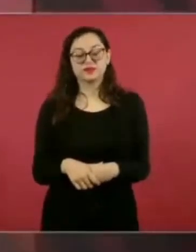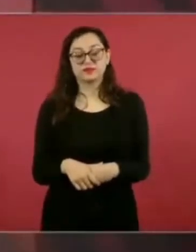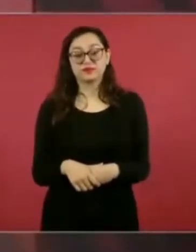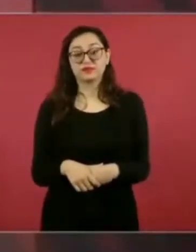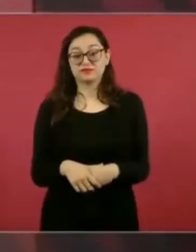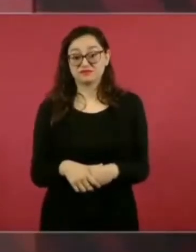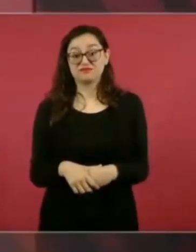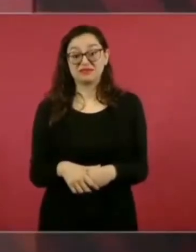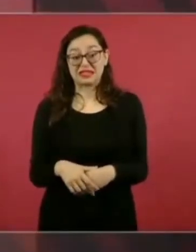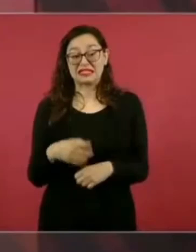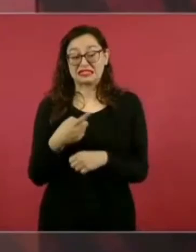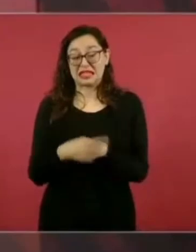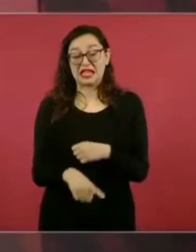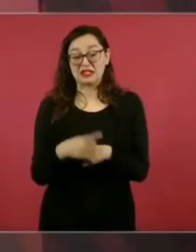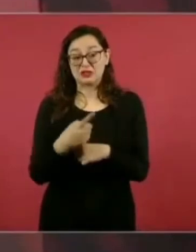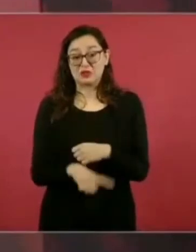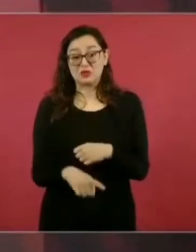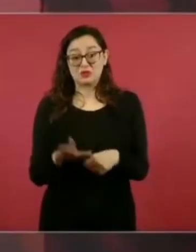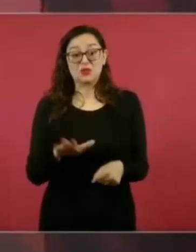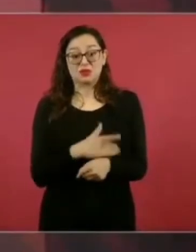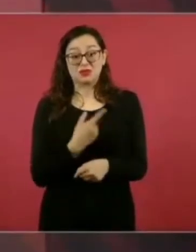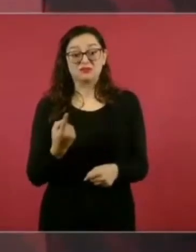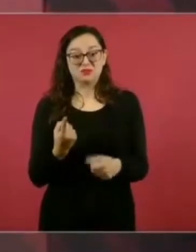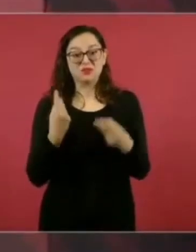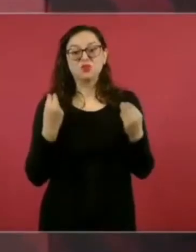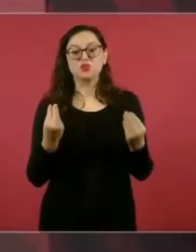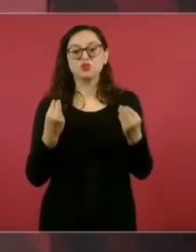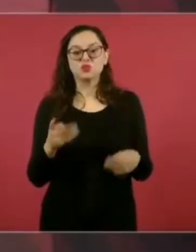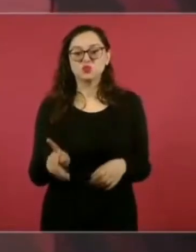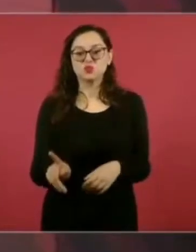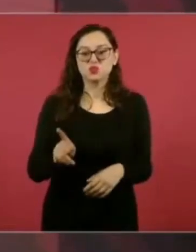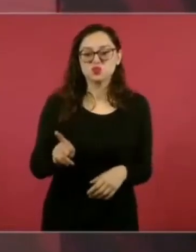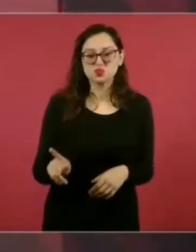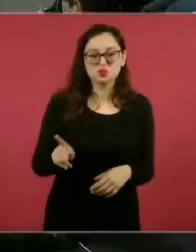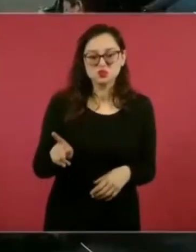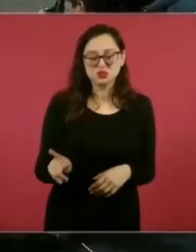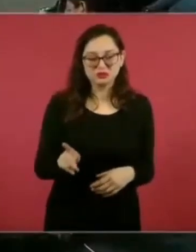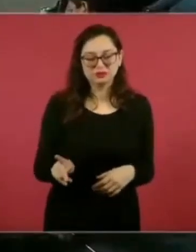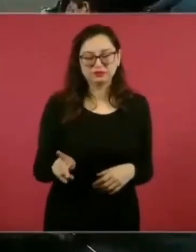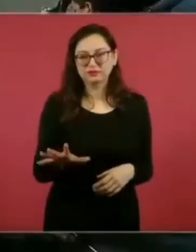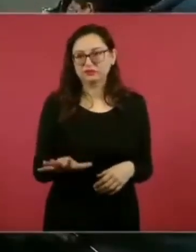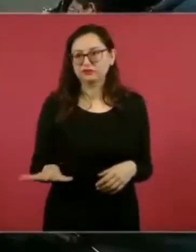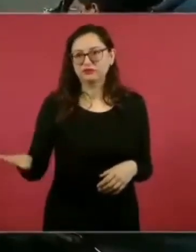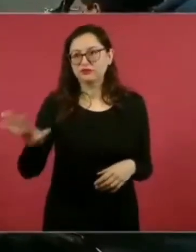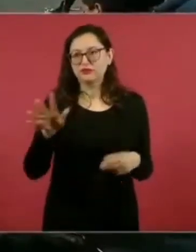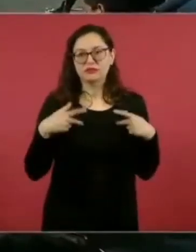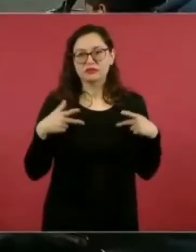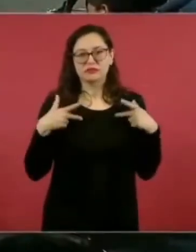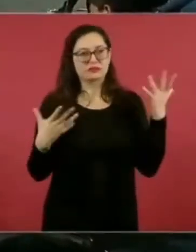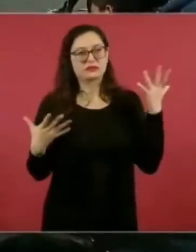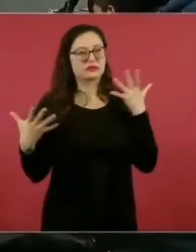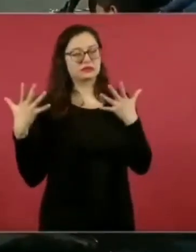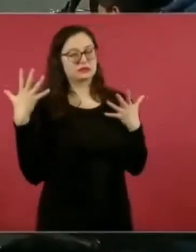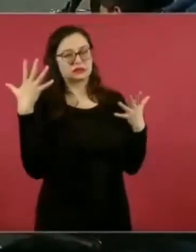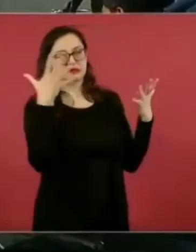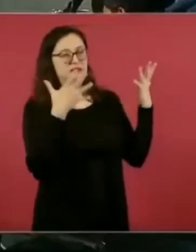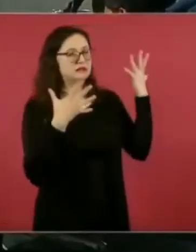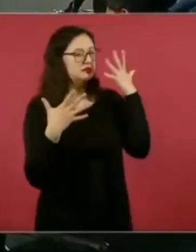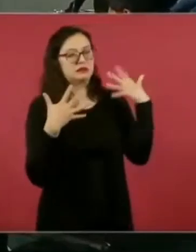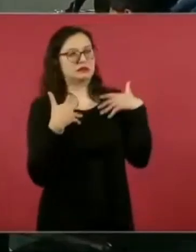daño? Porque todo eso mediatizaba, impedía que